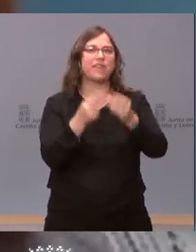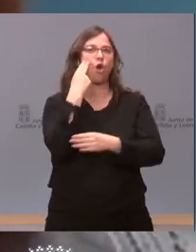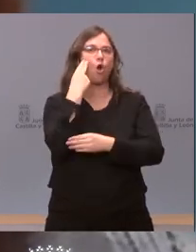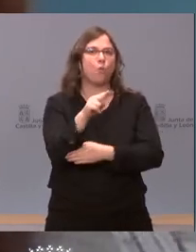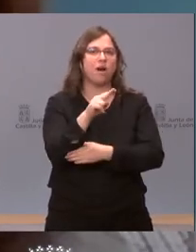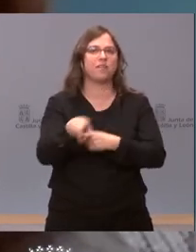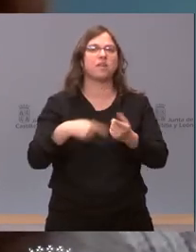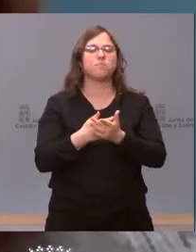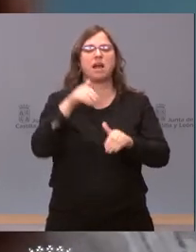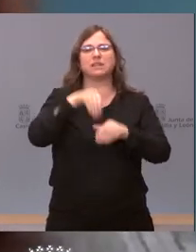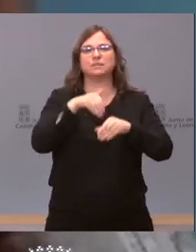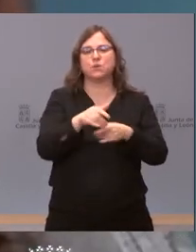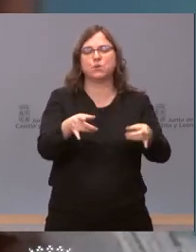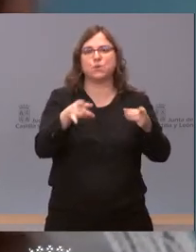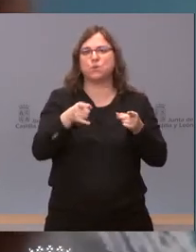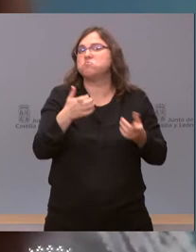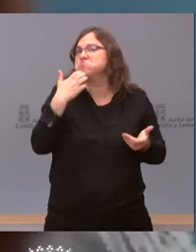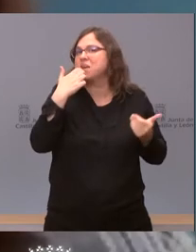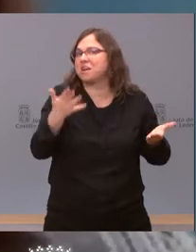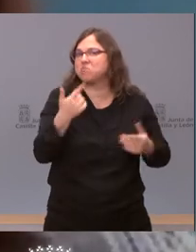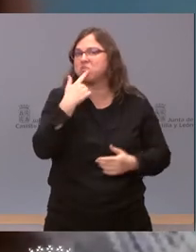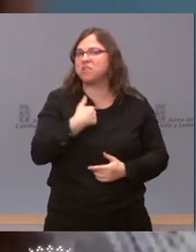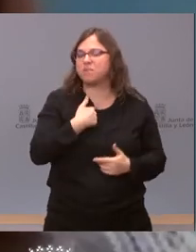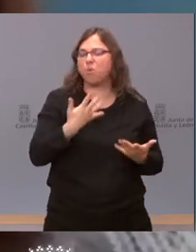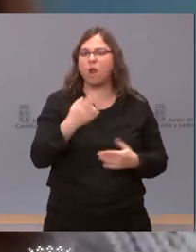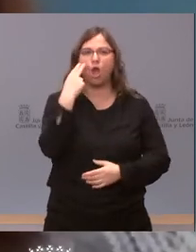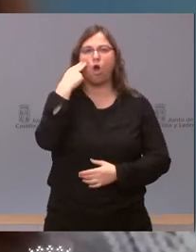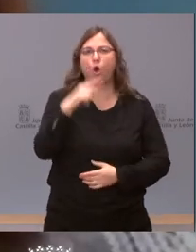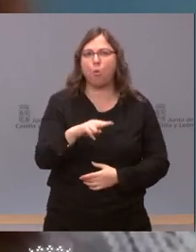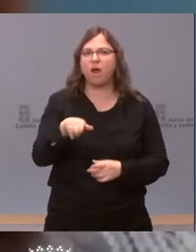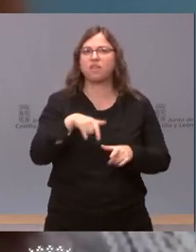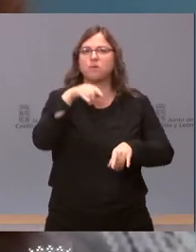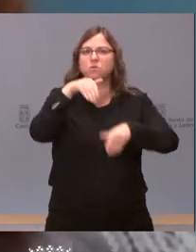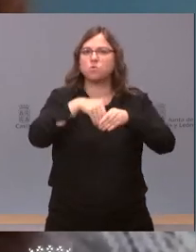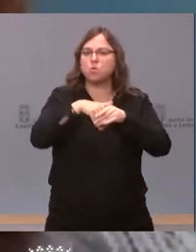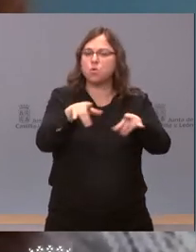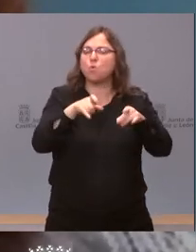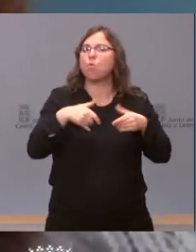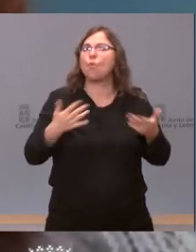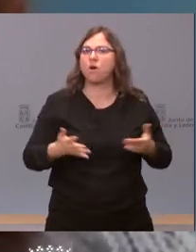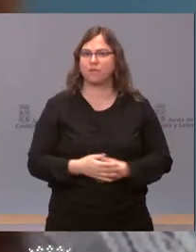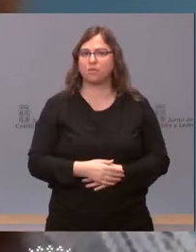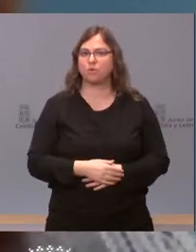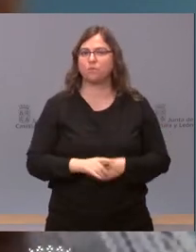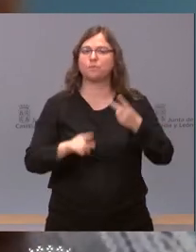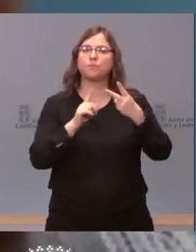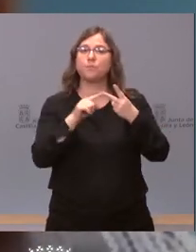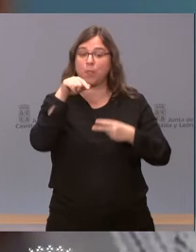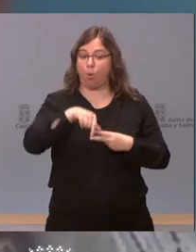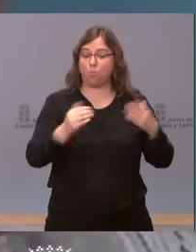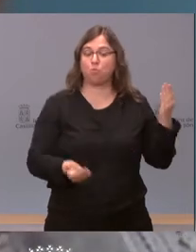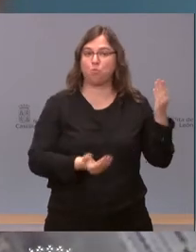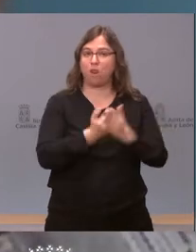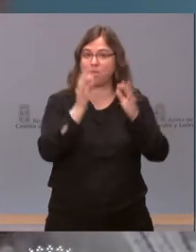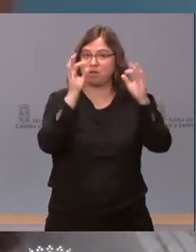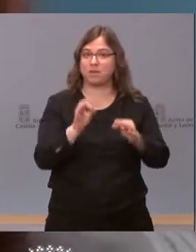detallara cuando considera que el gobierno actúa de forma cobarde y electoralista. Y sobre todo es preguntarle esta misma mañana la